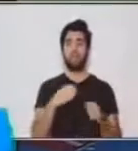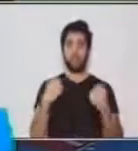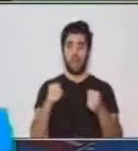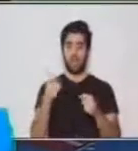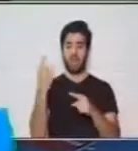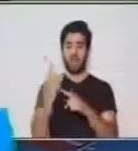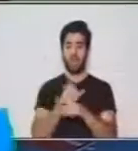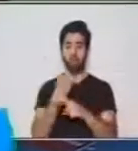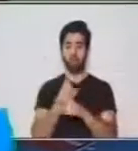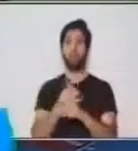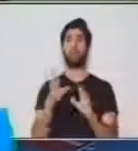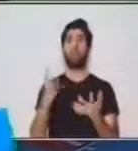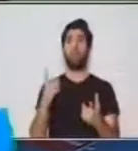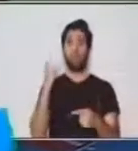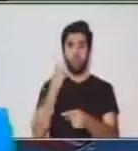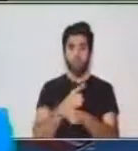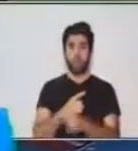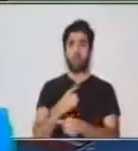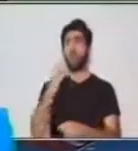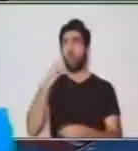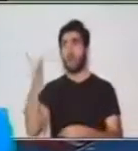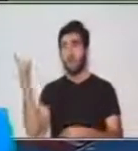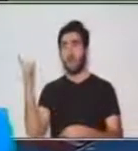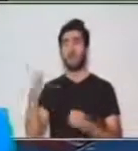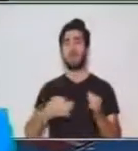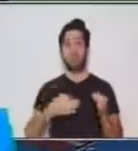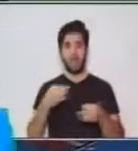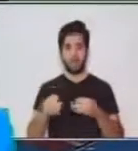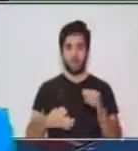argumento.